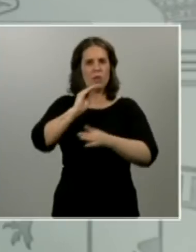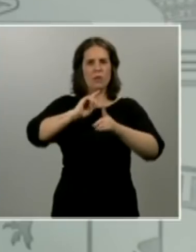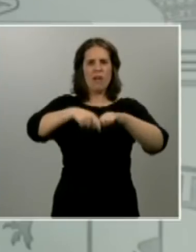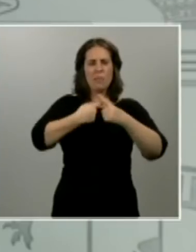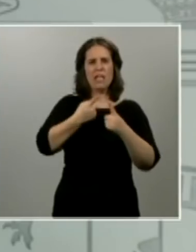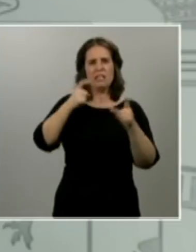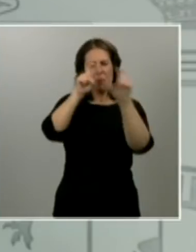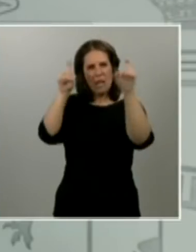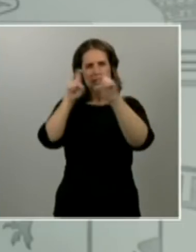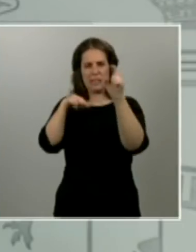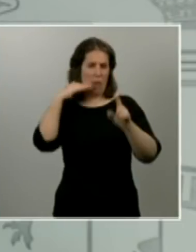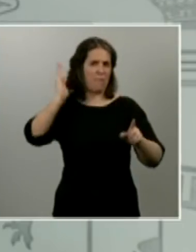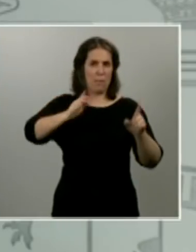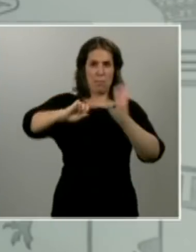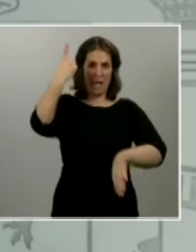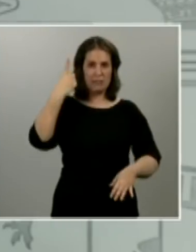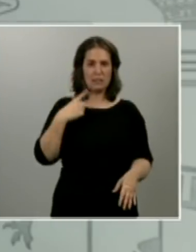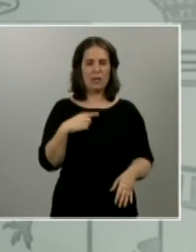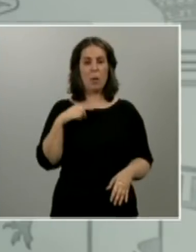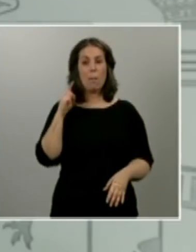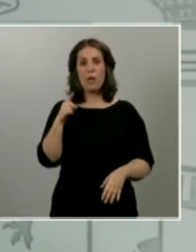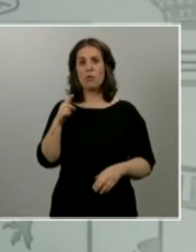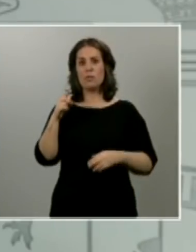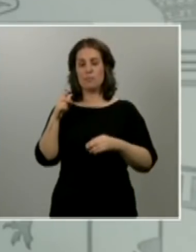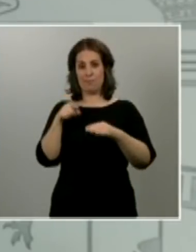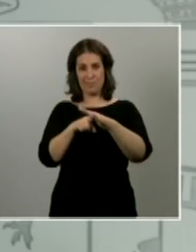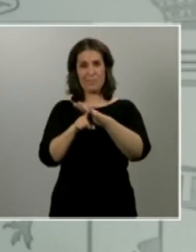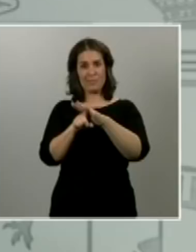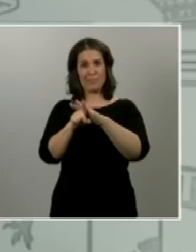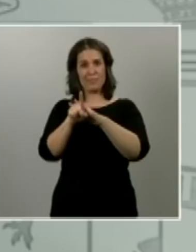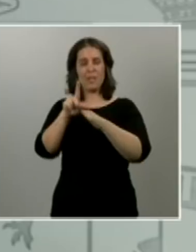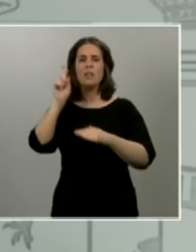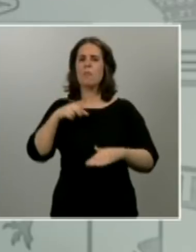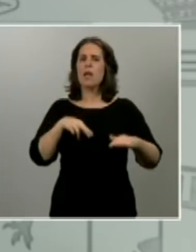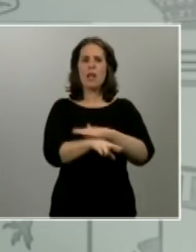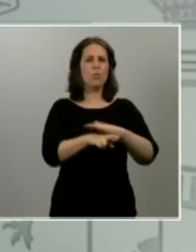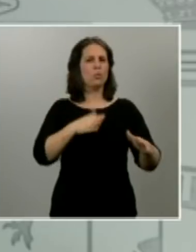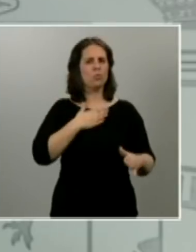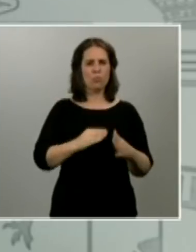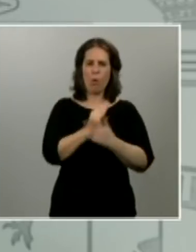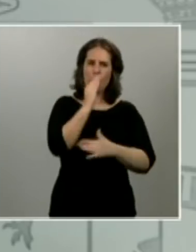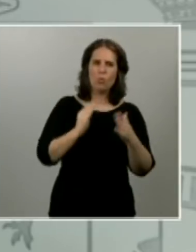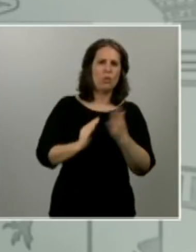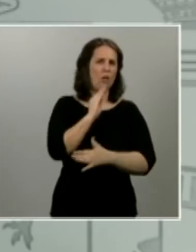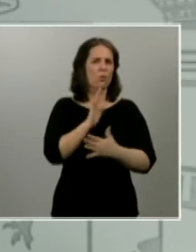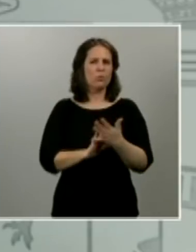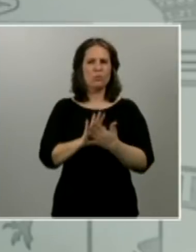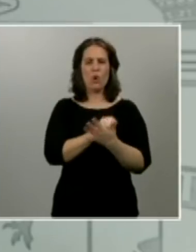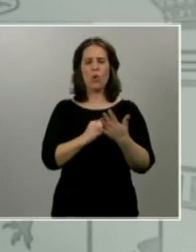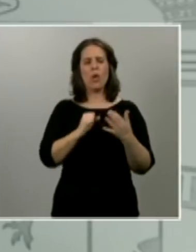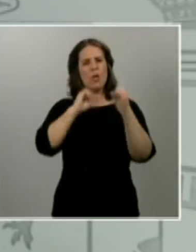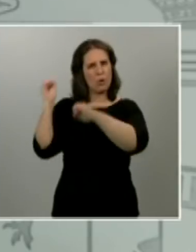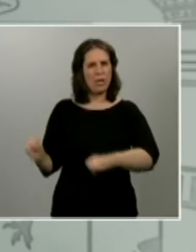Pero en esa fase de reconstrucción deberemos reactivar también todos nuestros recursos productivos y amparar a las personas y a las familias más